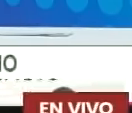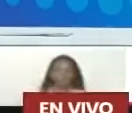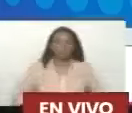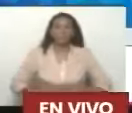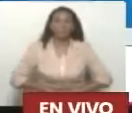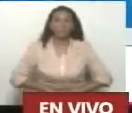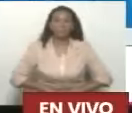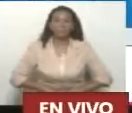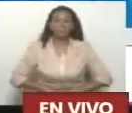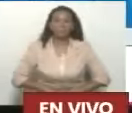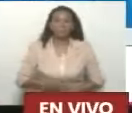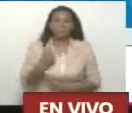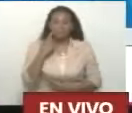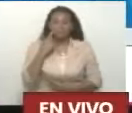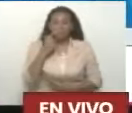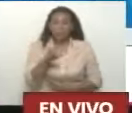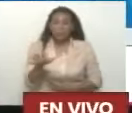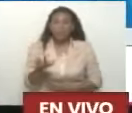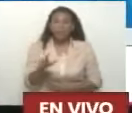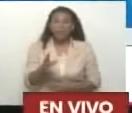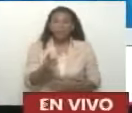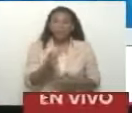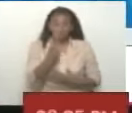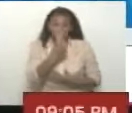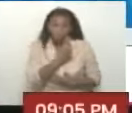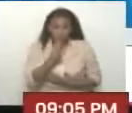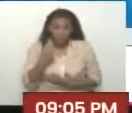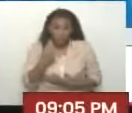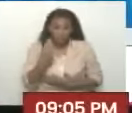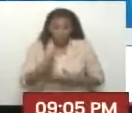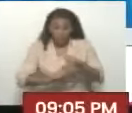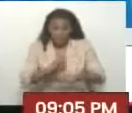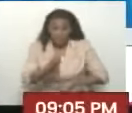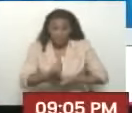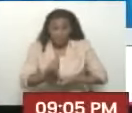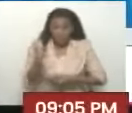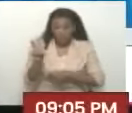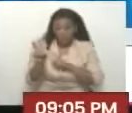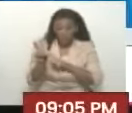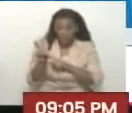Y ustedes saben que cuando nos comprometemos de palabras, lo que vamos es para adelante.